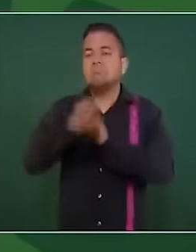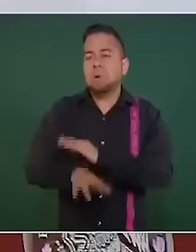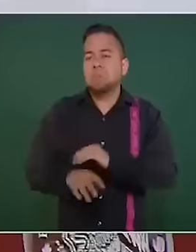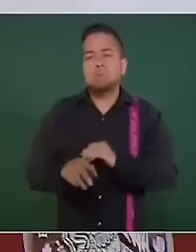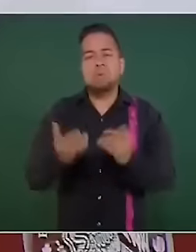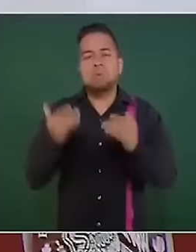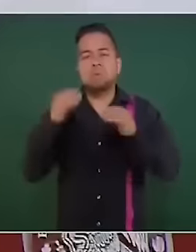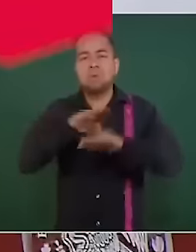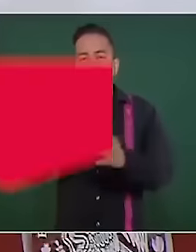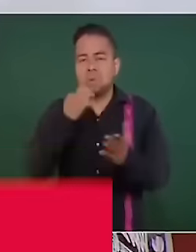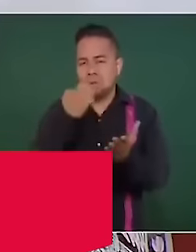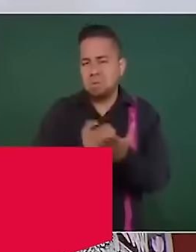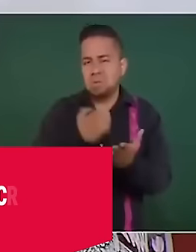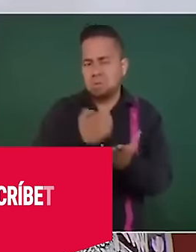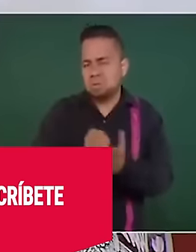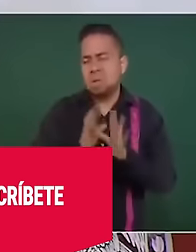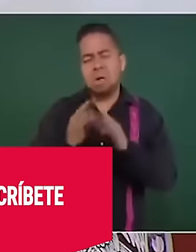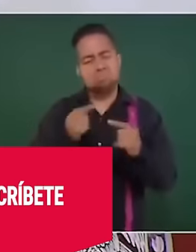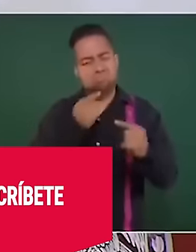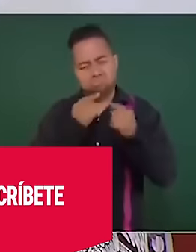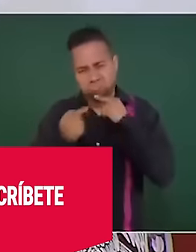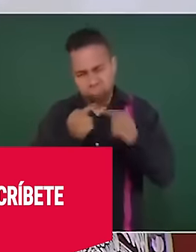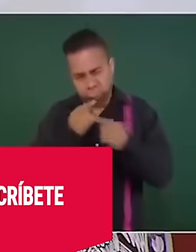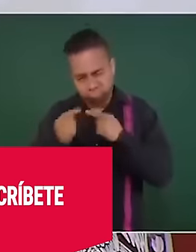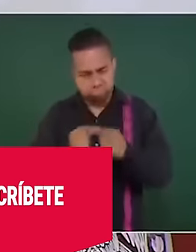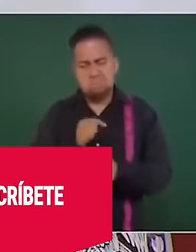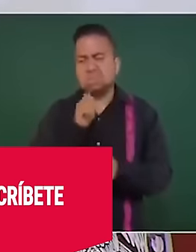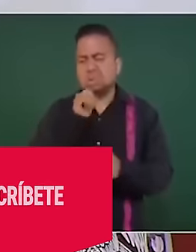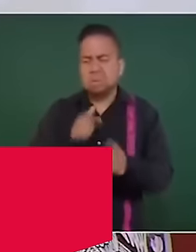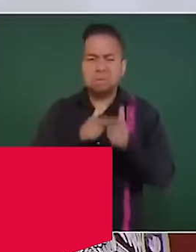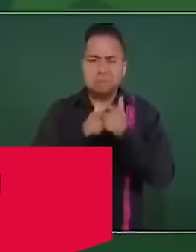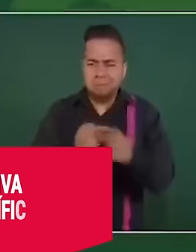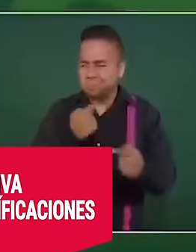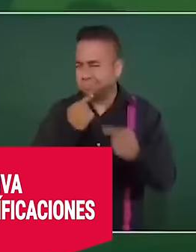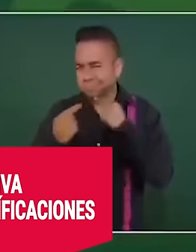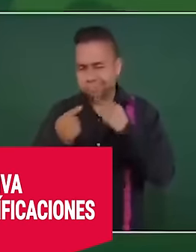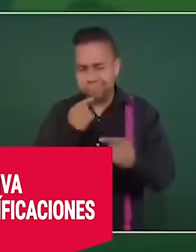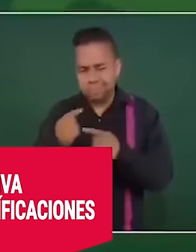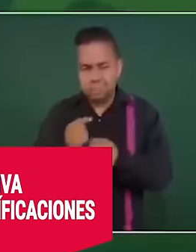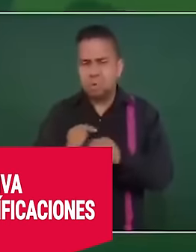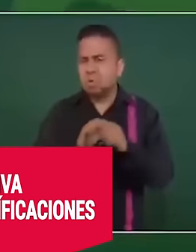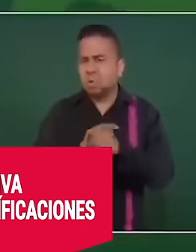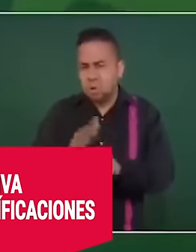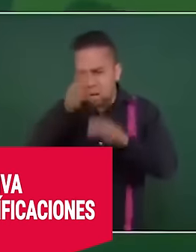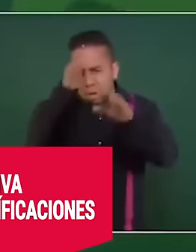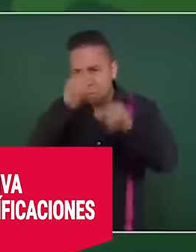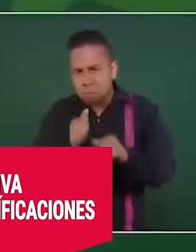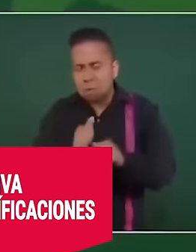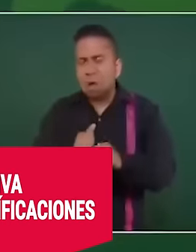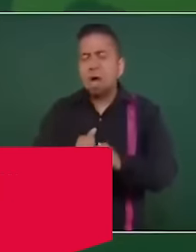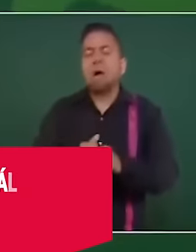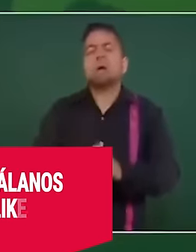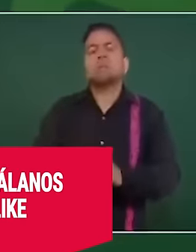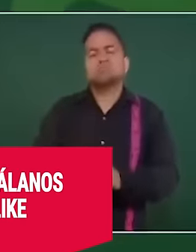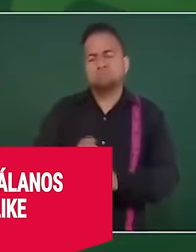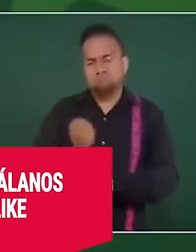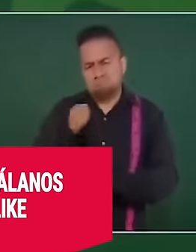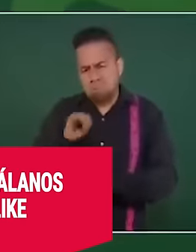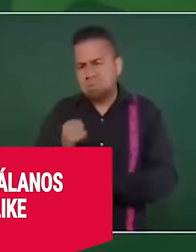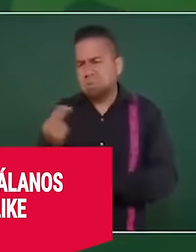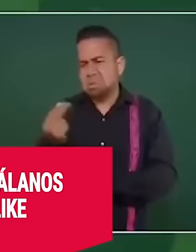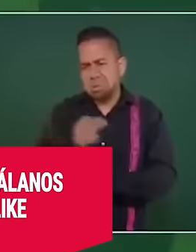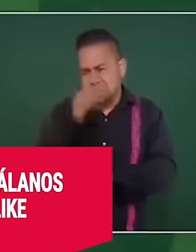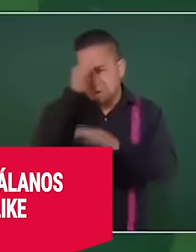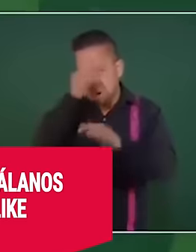que nos necesitamos, nos complementamos, somos